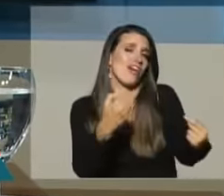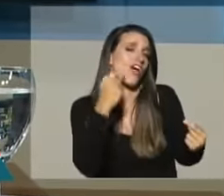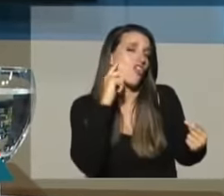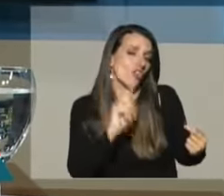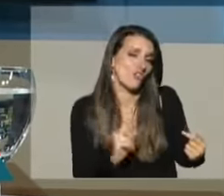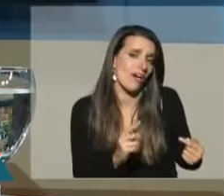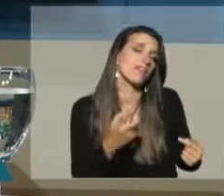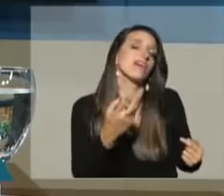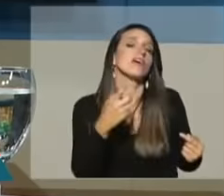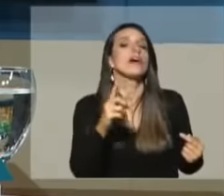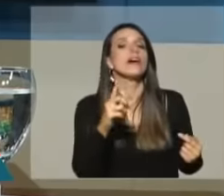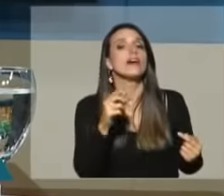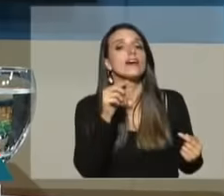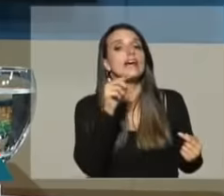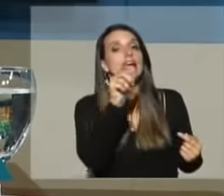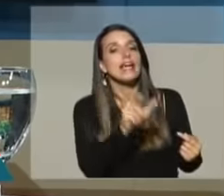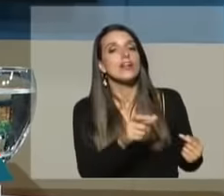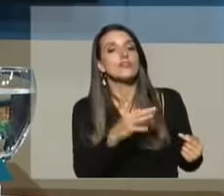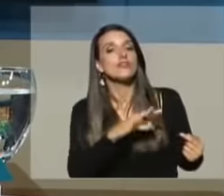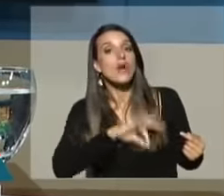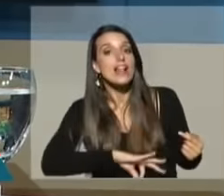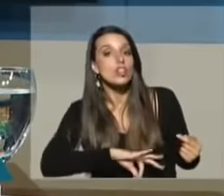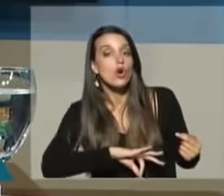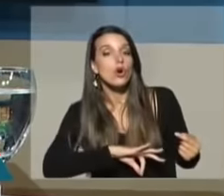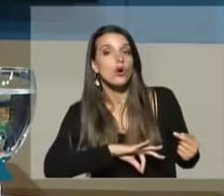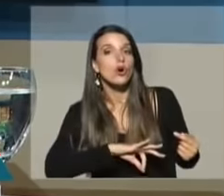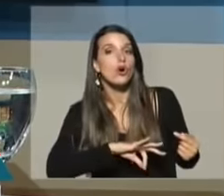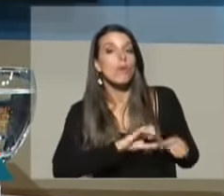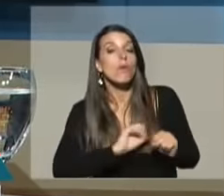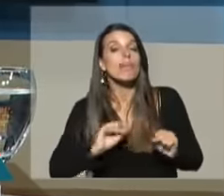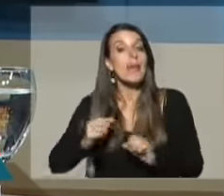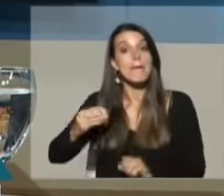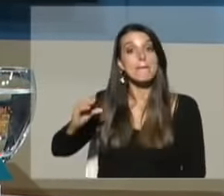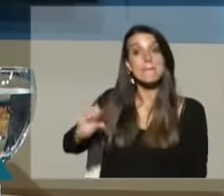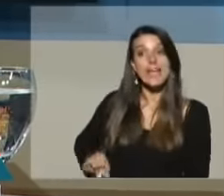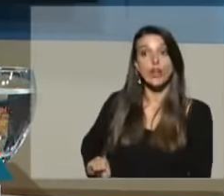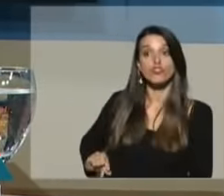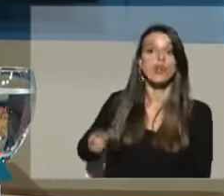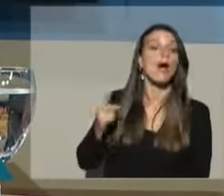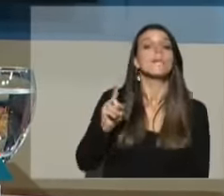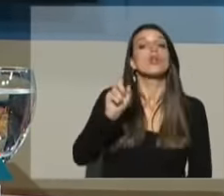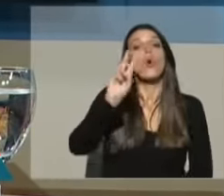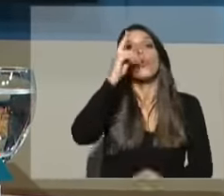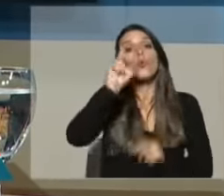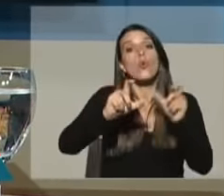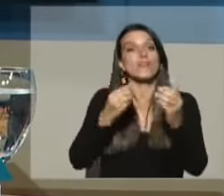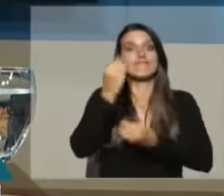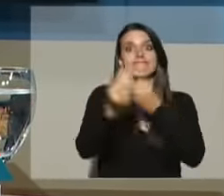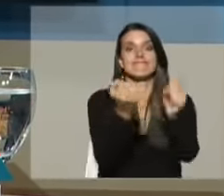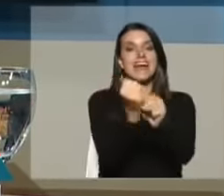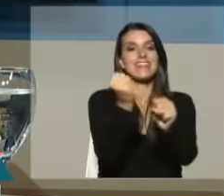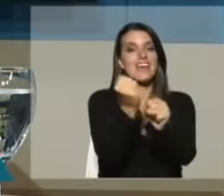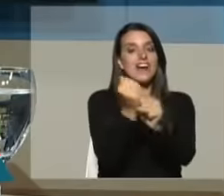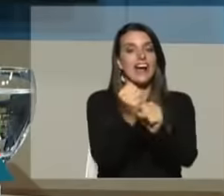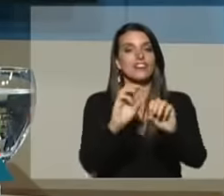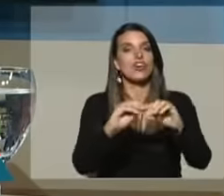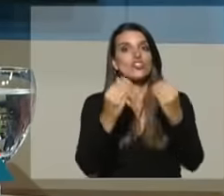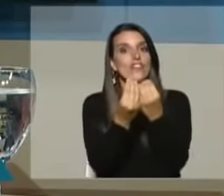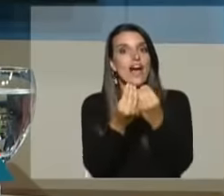es que el salario real puede haber caído, pero al haber más uruguayos trabajando, la canasta